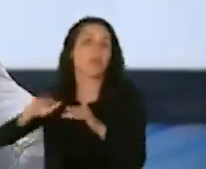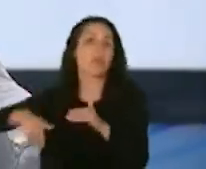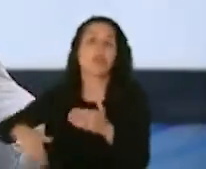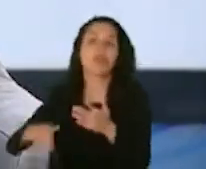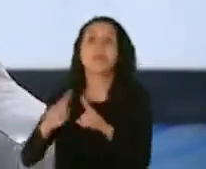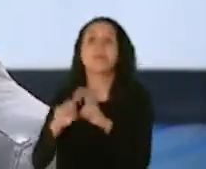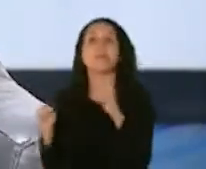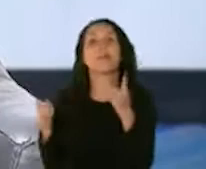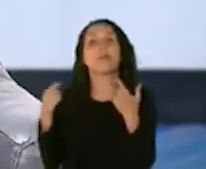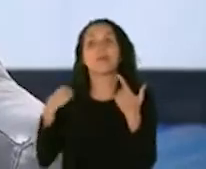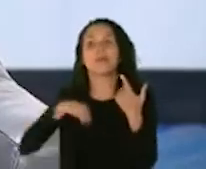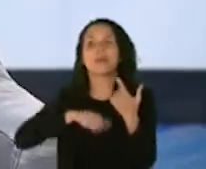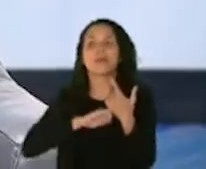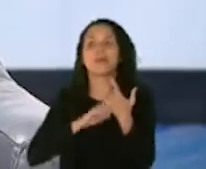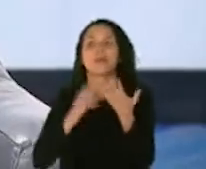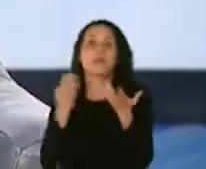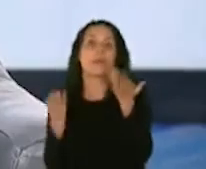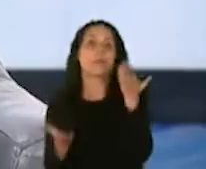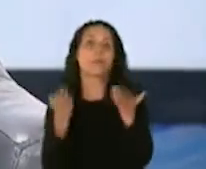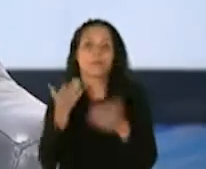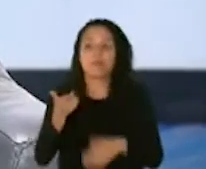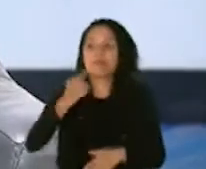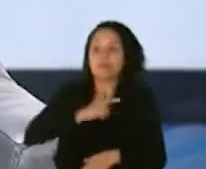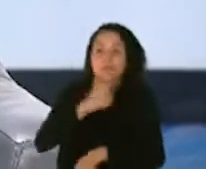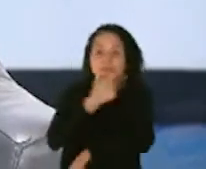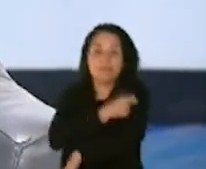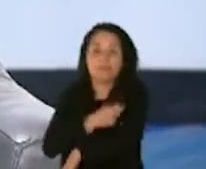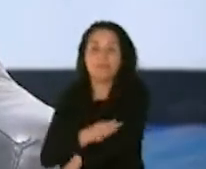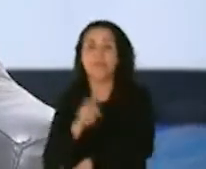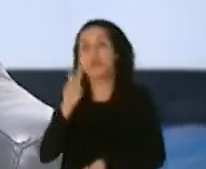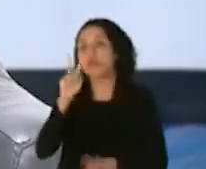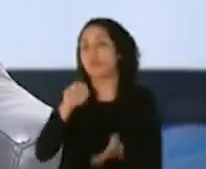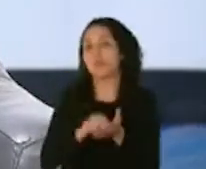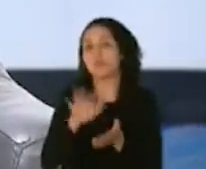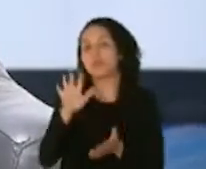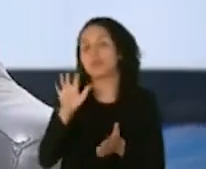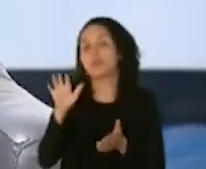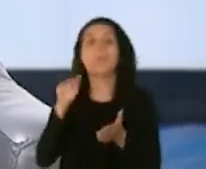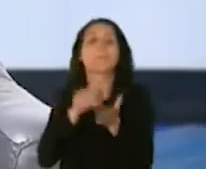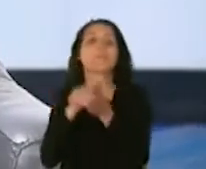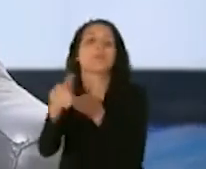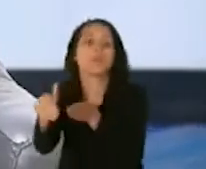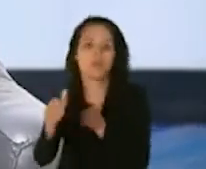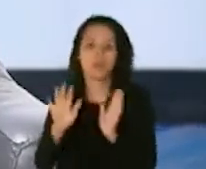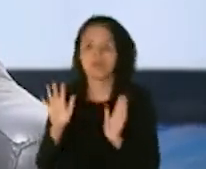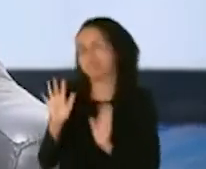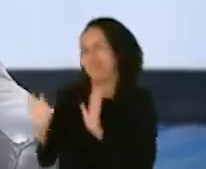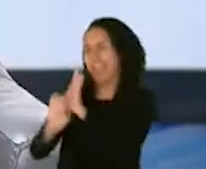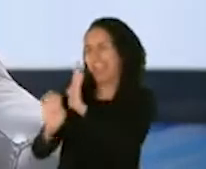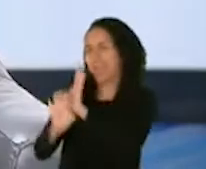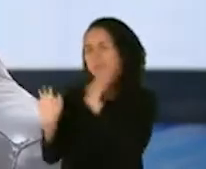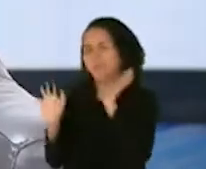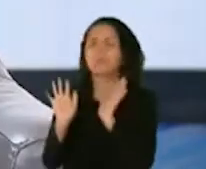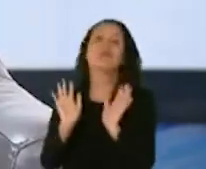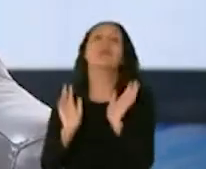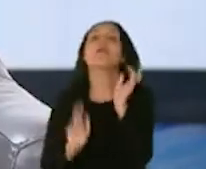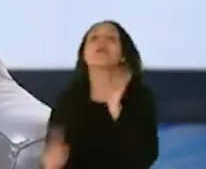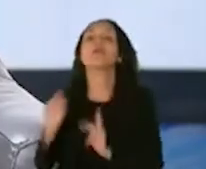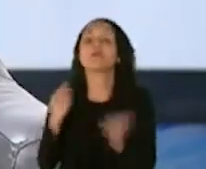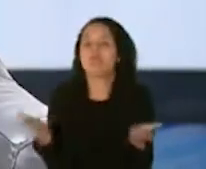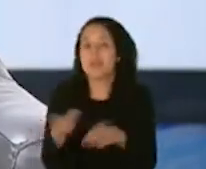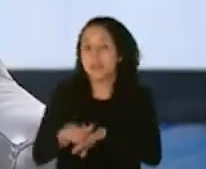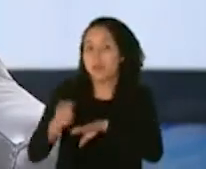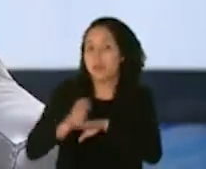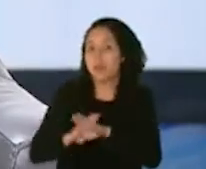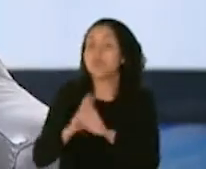vamos a decir que nos toca vacunar 2.5 millones, por dar un ejemplo, de habitantes de esta isla.